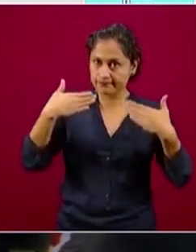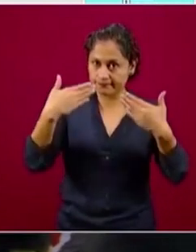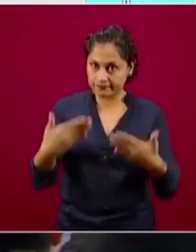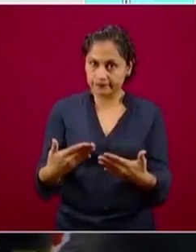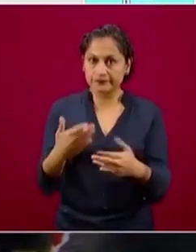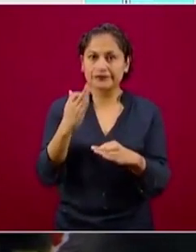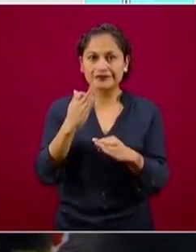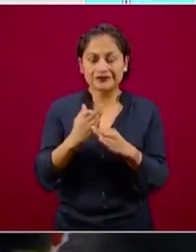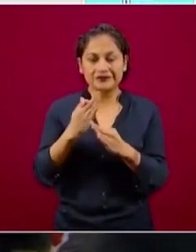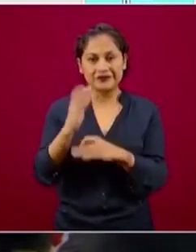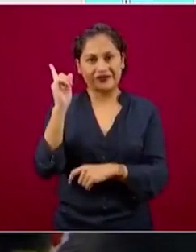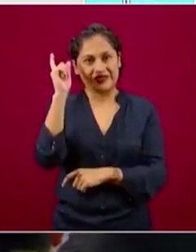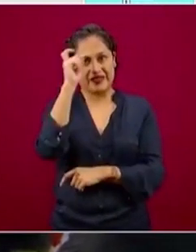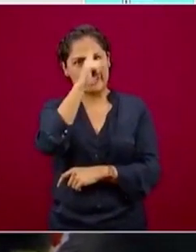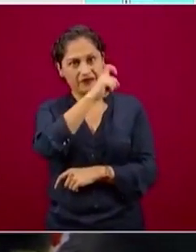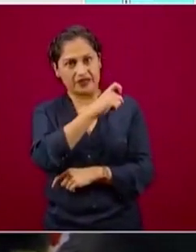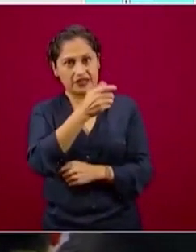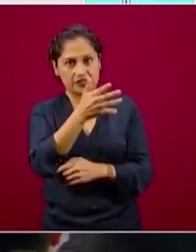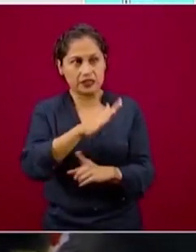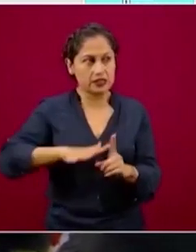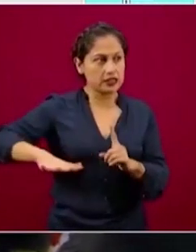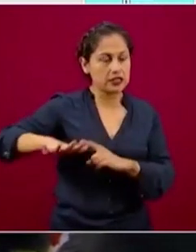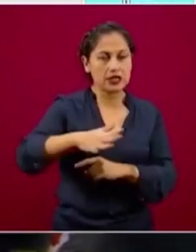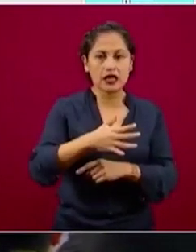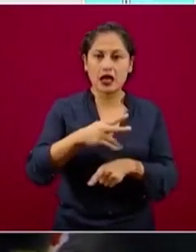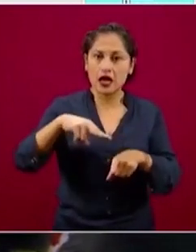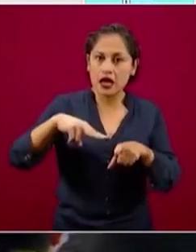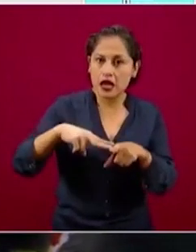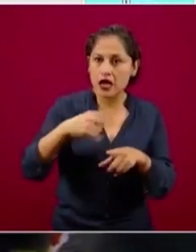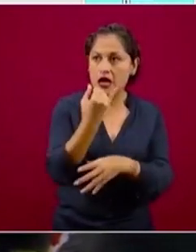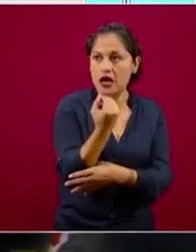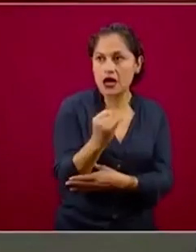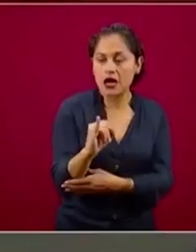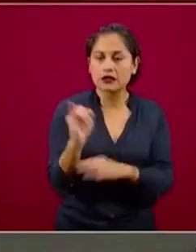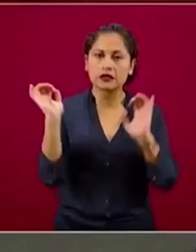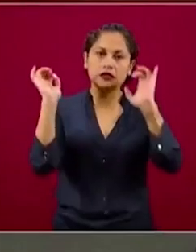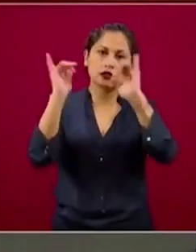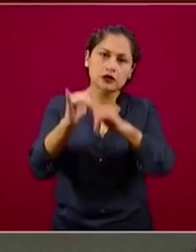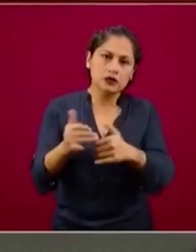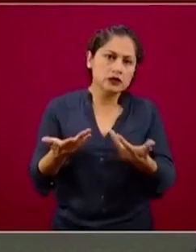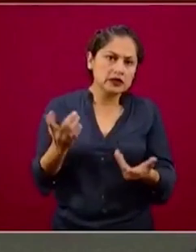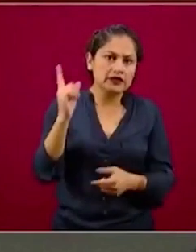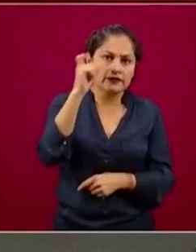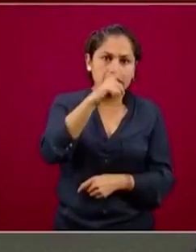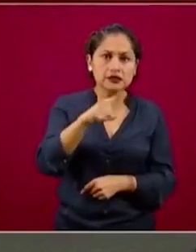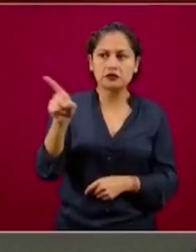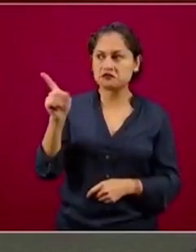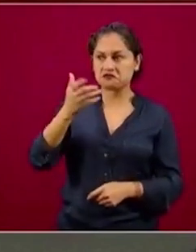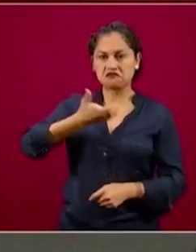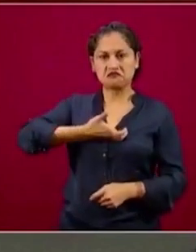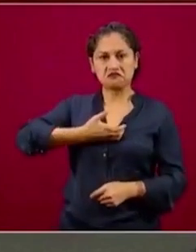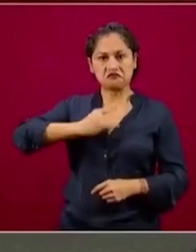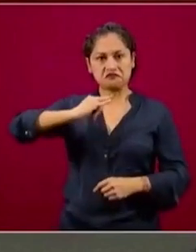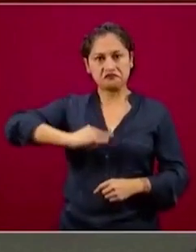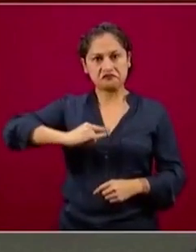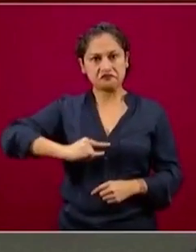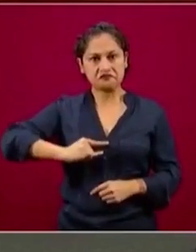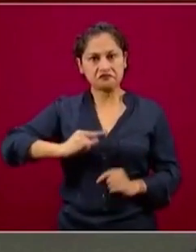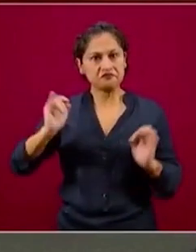definir el aforo en un espacio abierto, cuál es el aforo permitido en la plancha del Zócalo de la Ciudad de México,